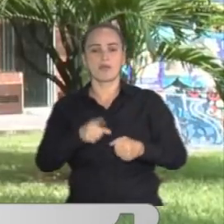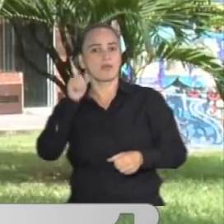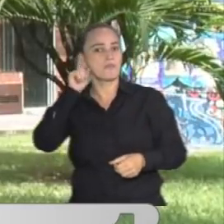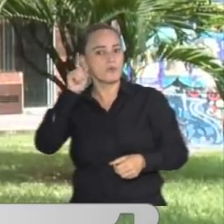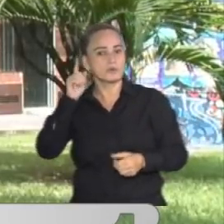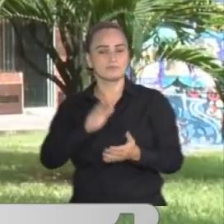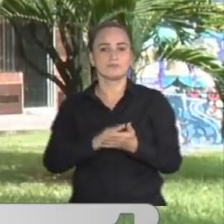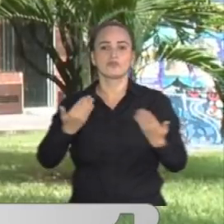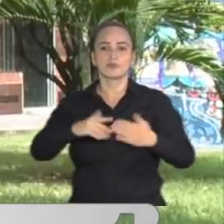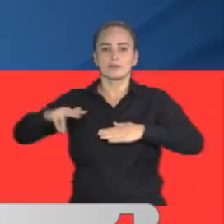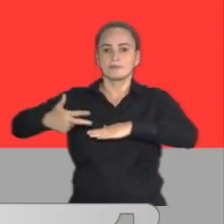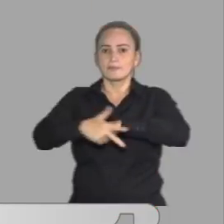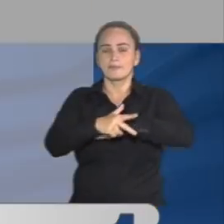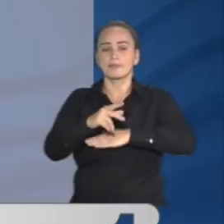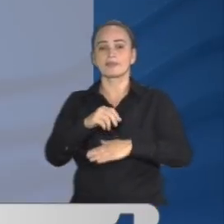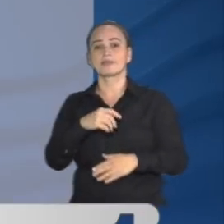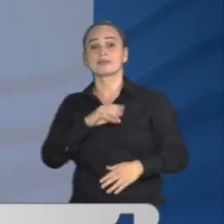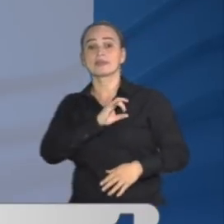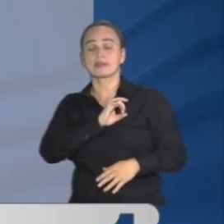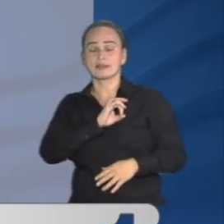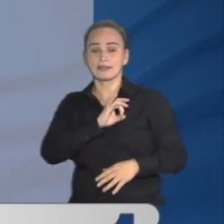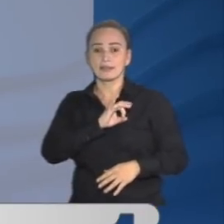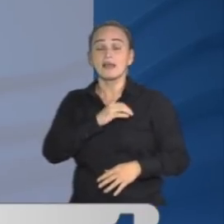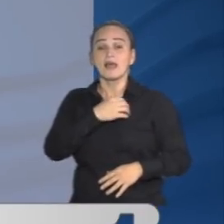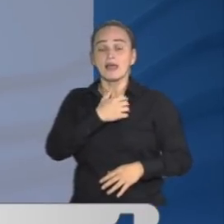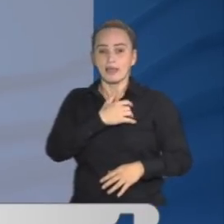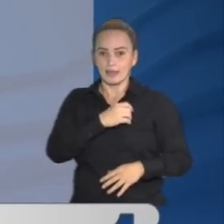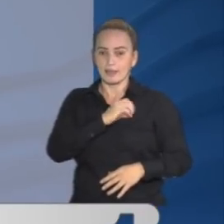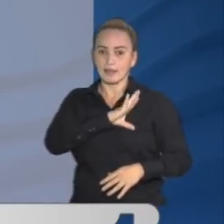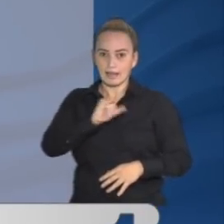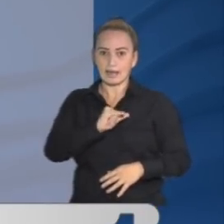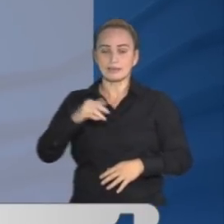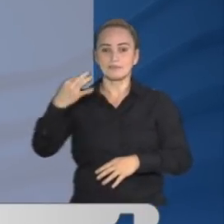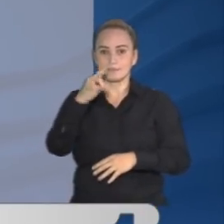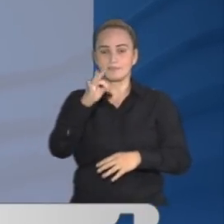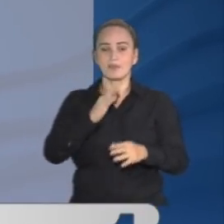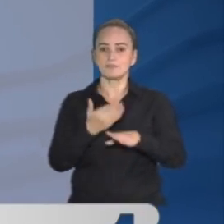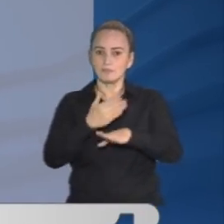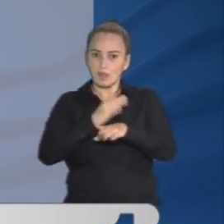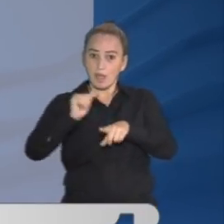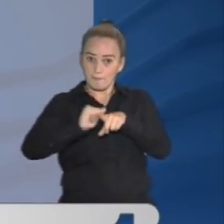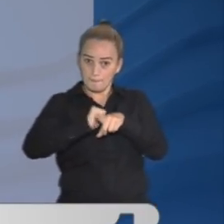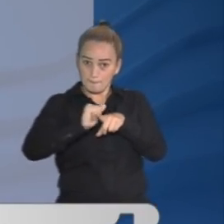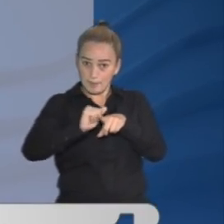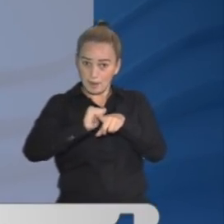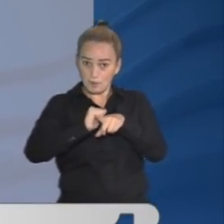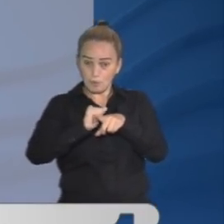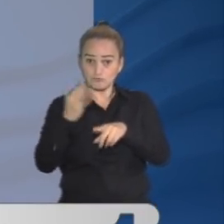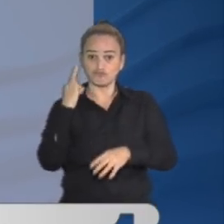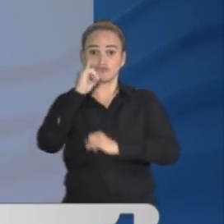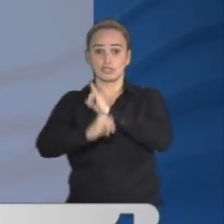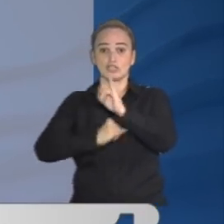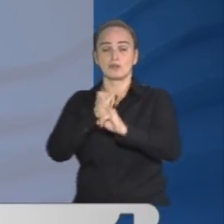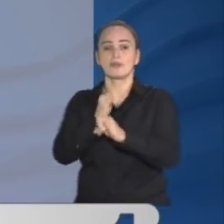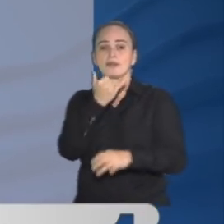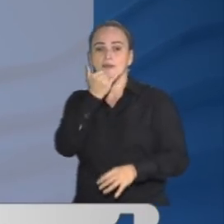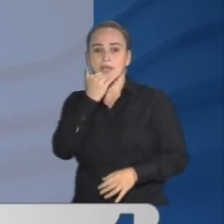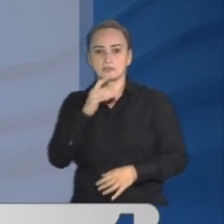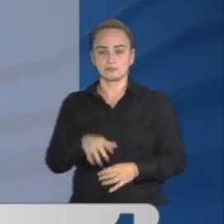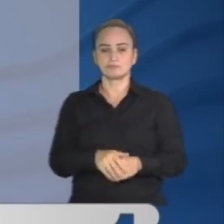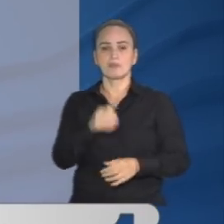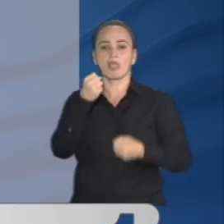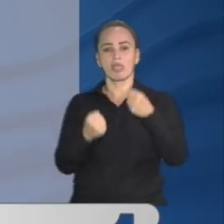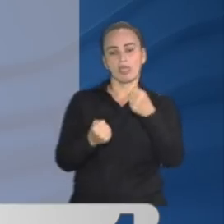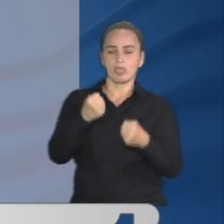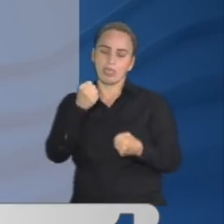recta Cali-Palmira. El atleta Jonathan Quesada se preparaba para su próxima competencia internacional, pero una persona bajo los